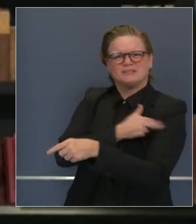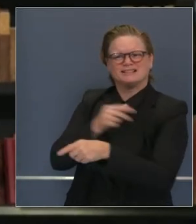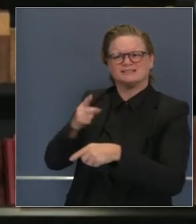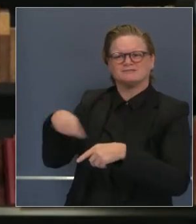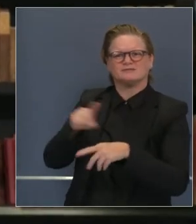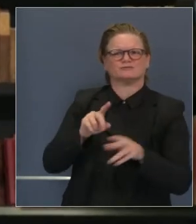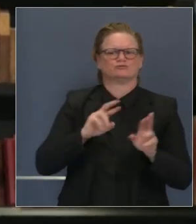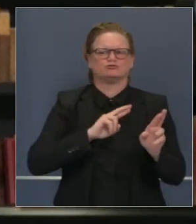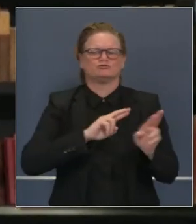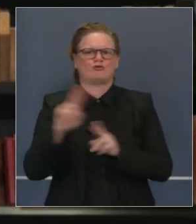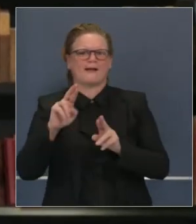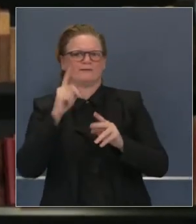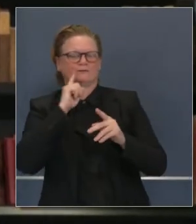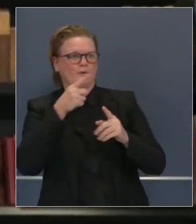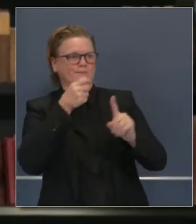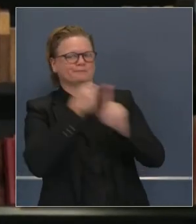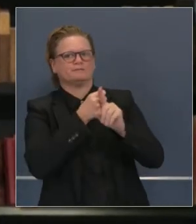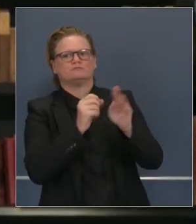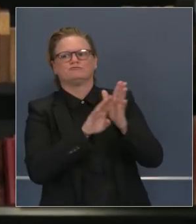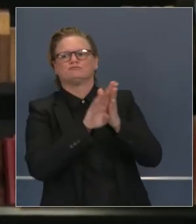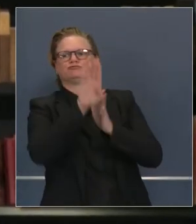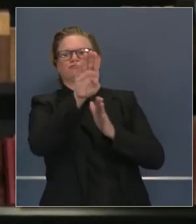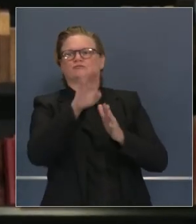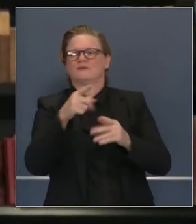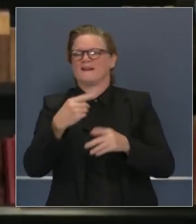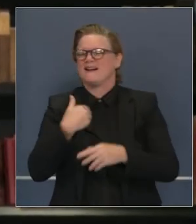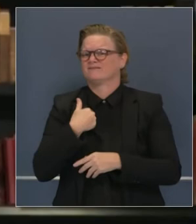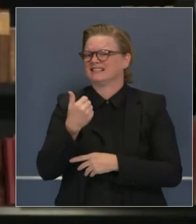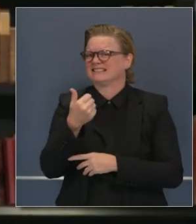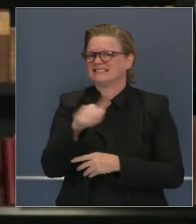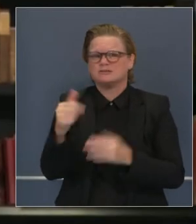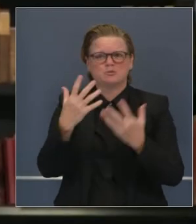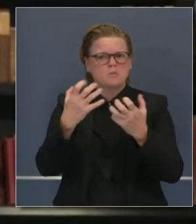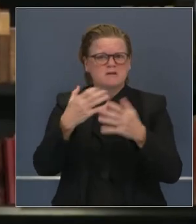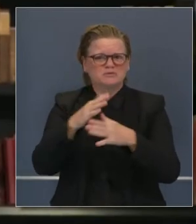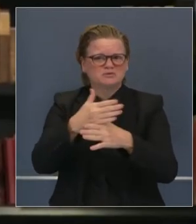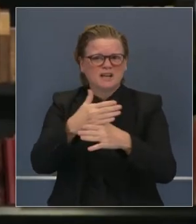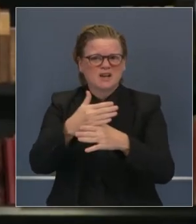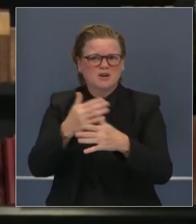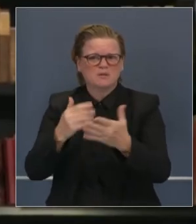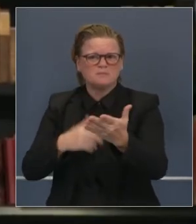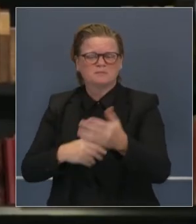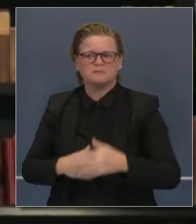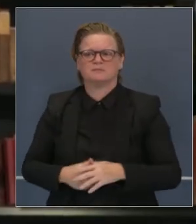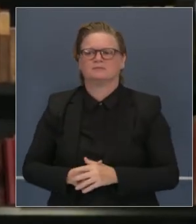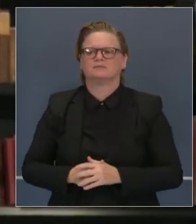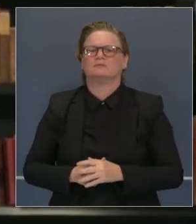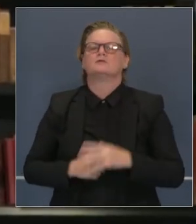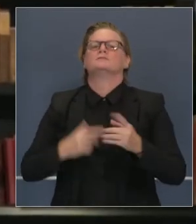a seguir adelante con su trabajo? Aprecio la pregunta. Es una muy buena pregunta.